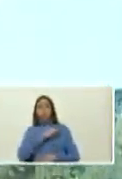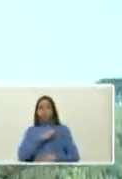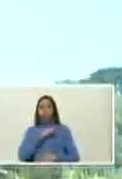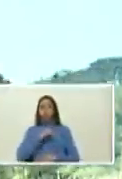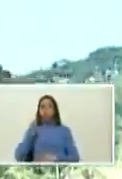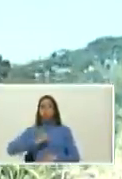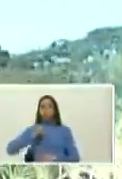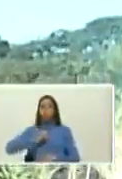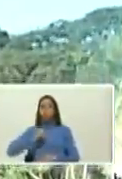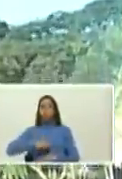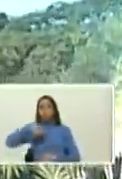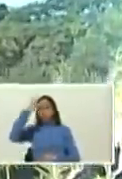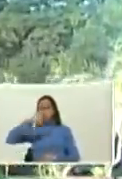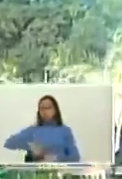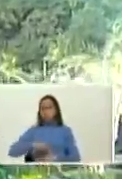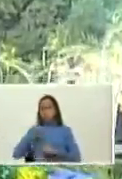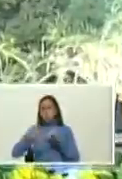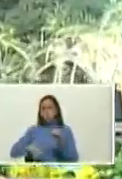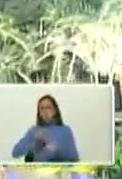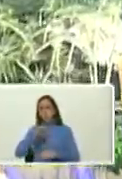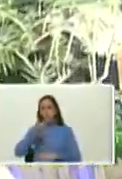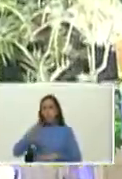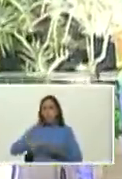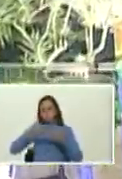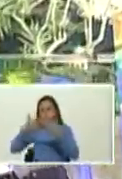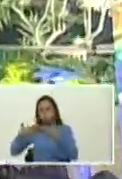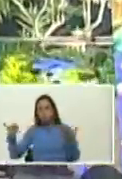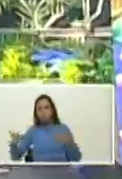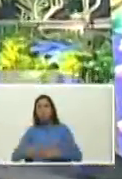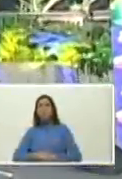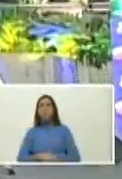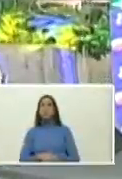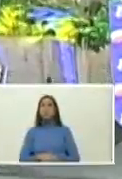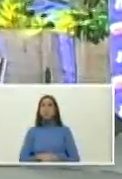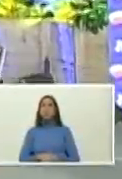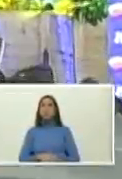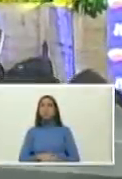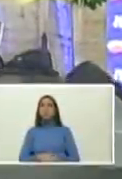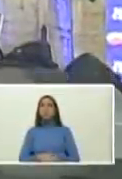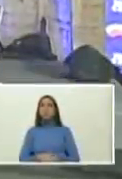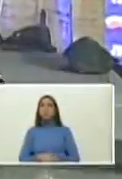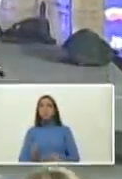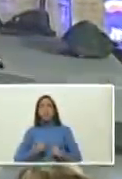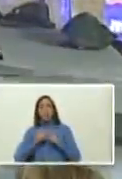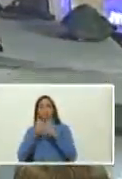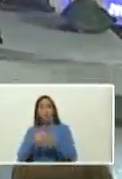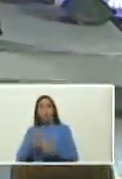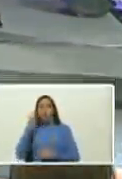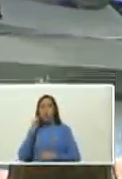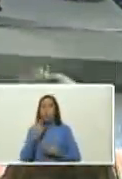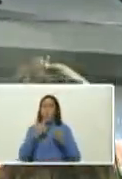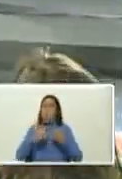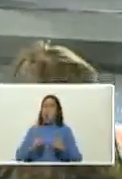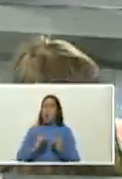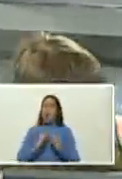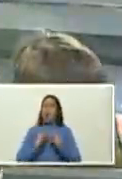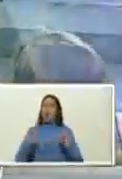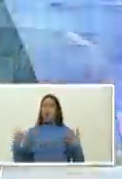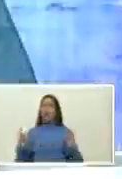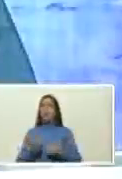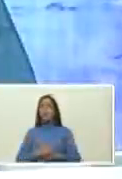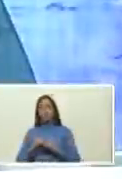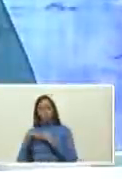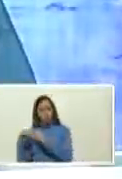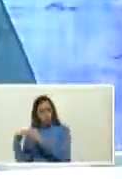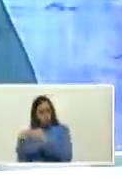del siglo XXI y para el siglo XXI y nuestra raíz es Bolívar la independencia la